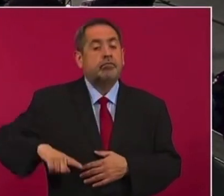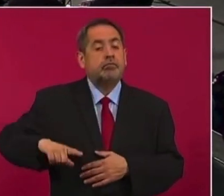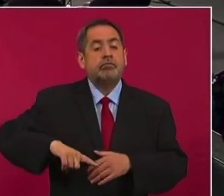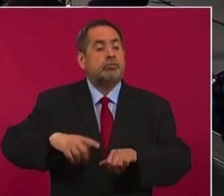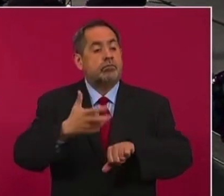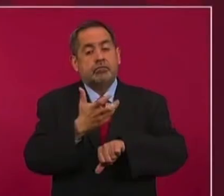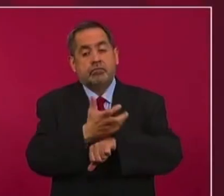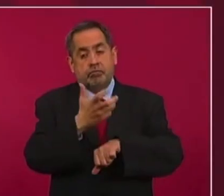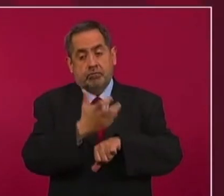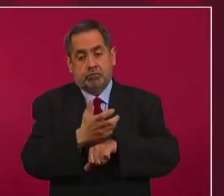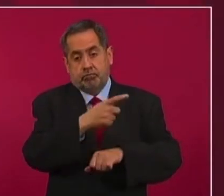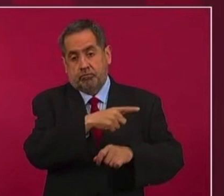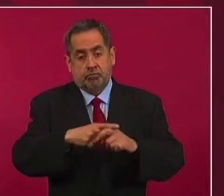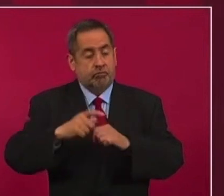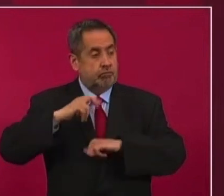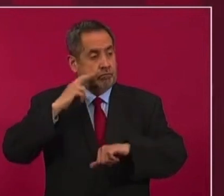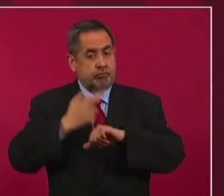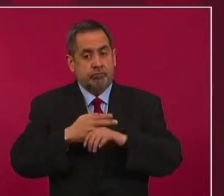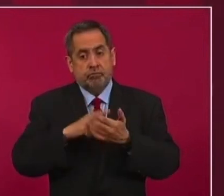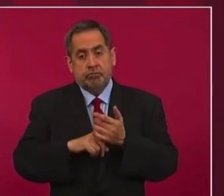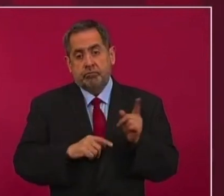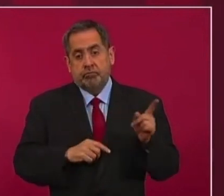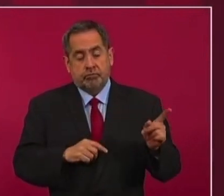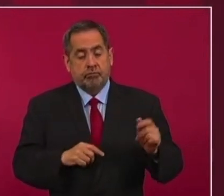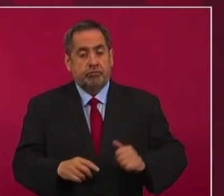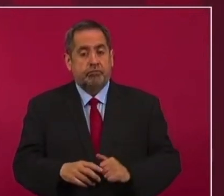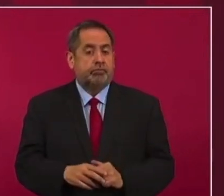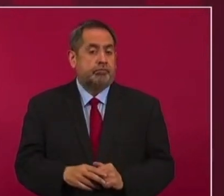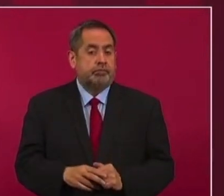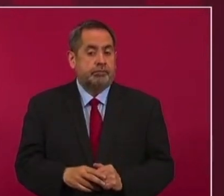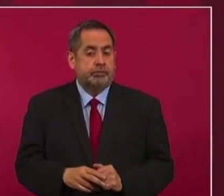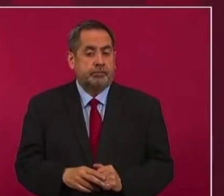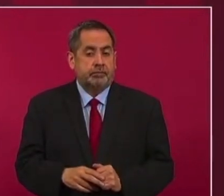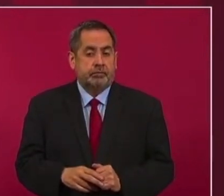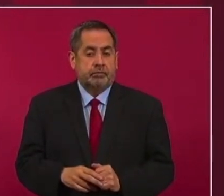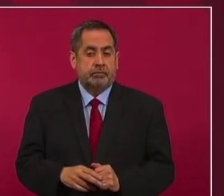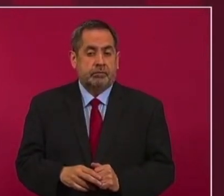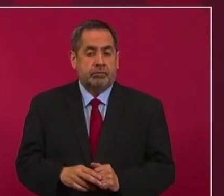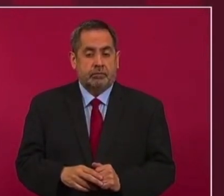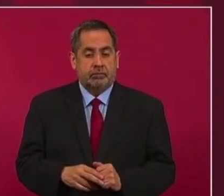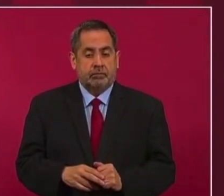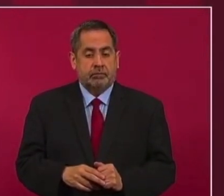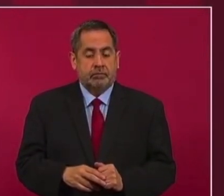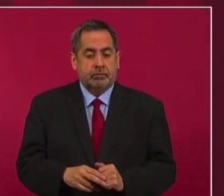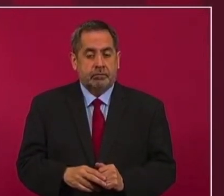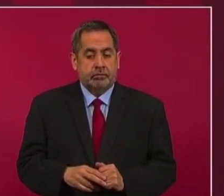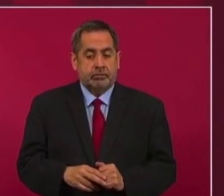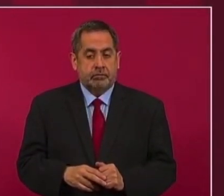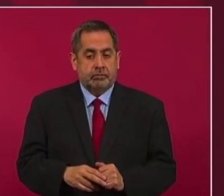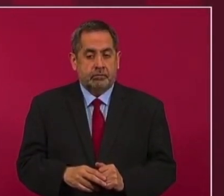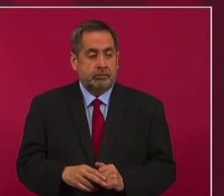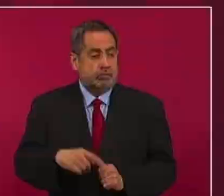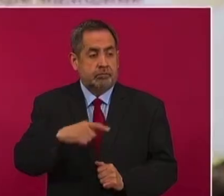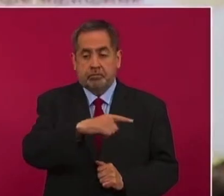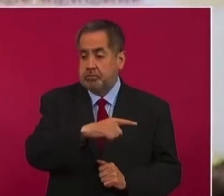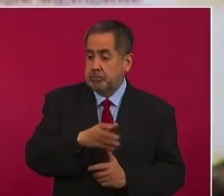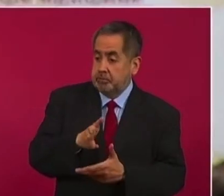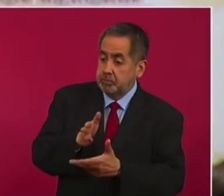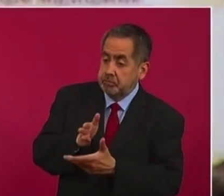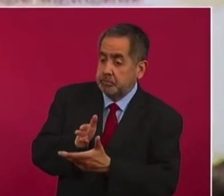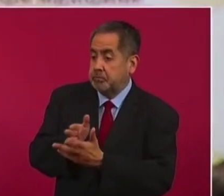interviene,